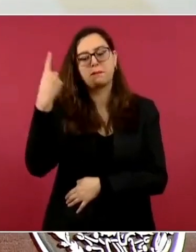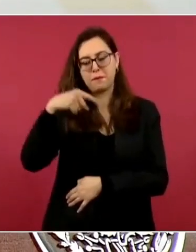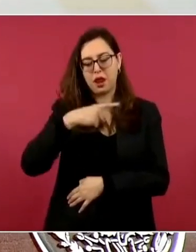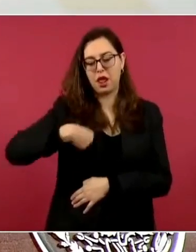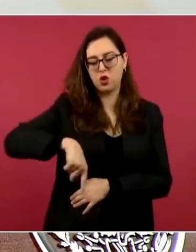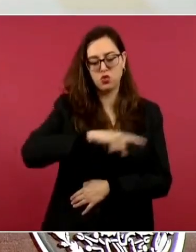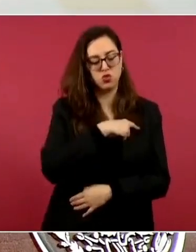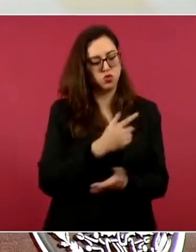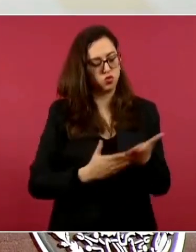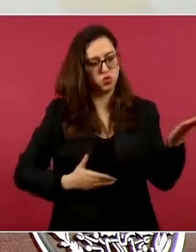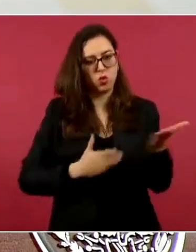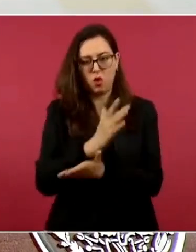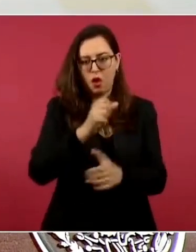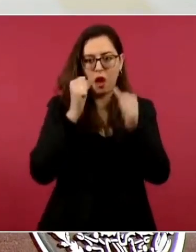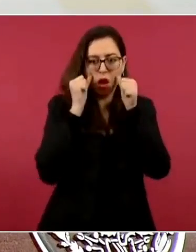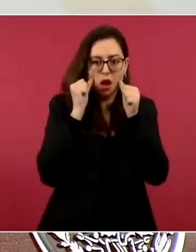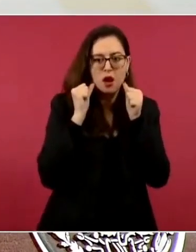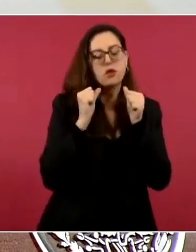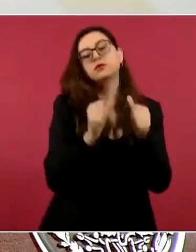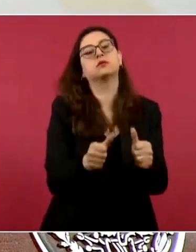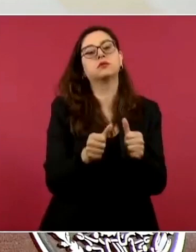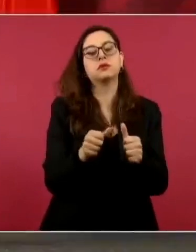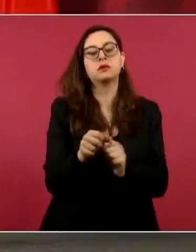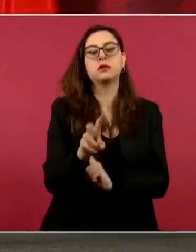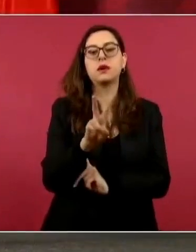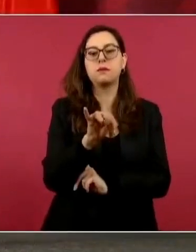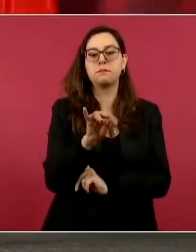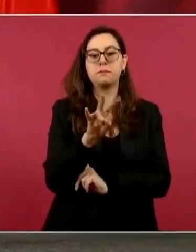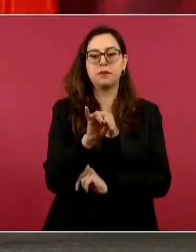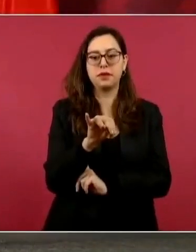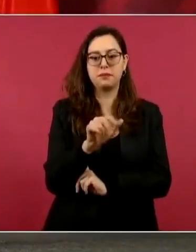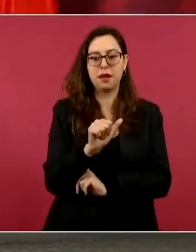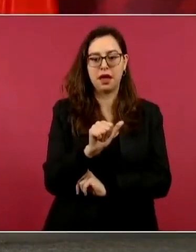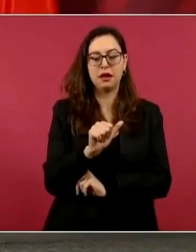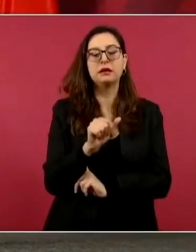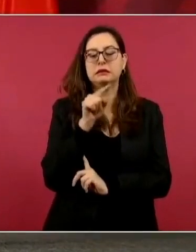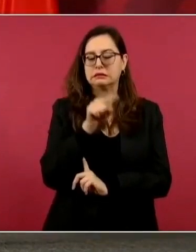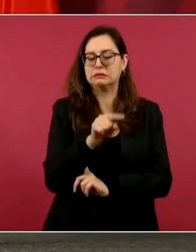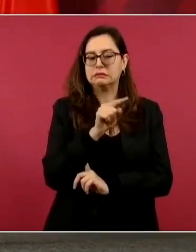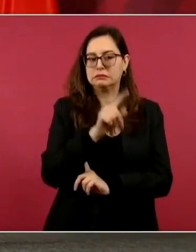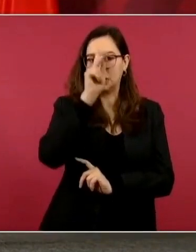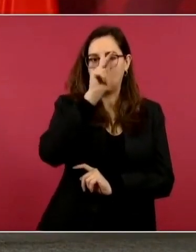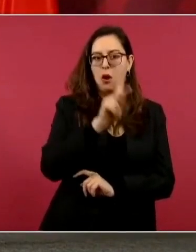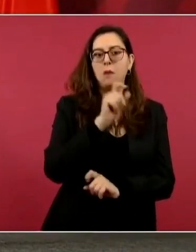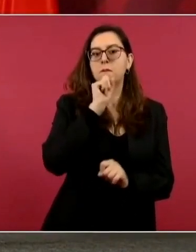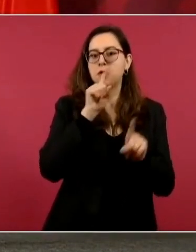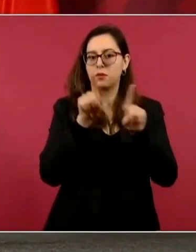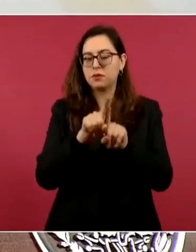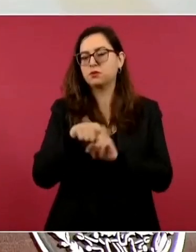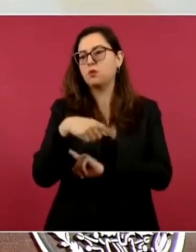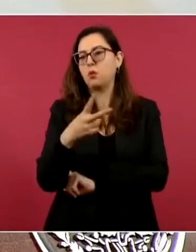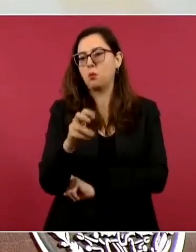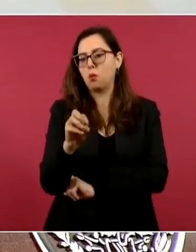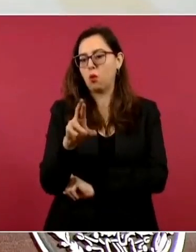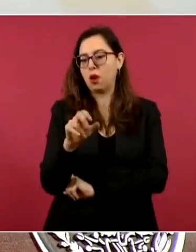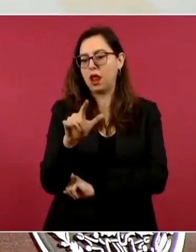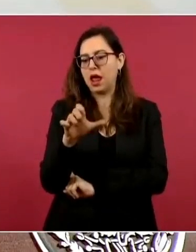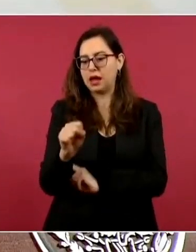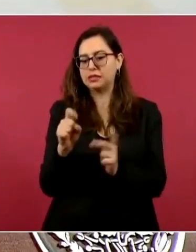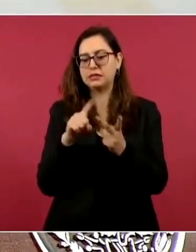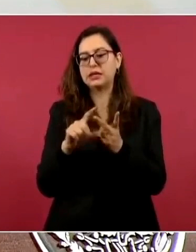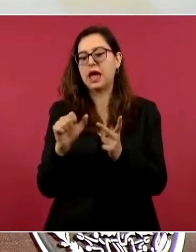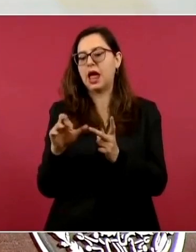a la primera que cobren Viva Aerobús, sobre todo porque es el que lo estaba haciendo, pero también Volaris o Aeroméxico que han venido